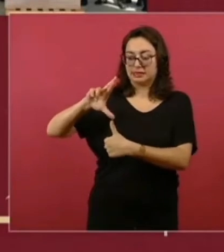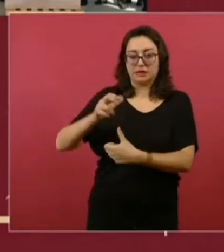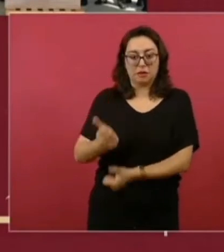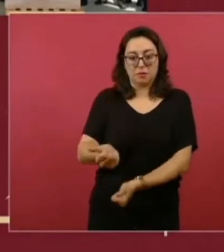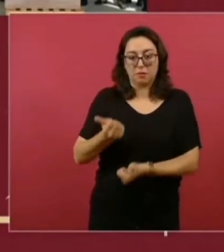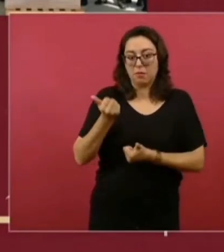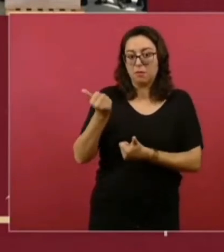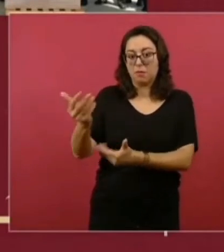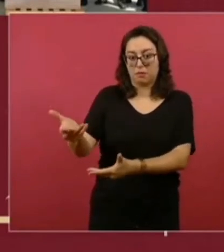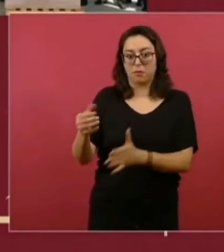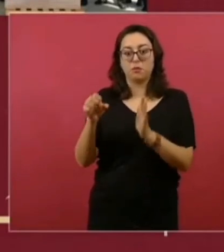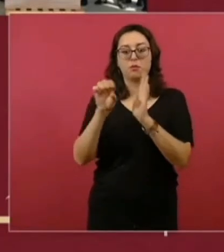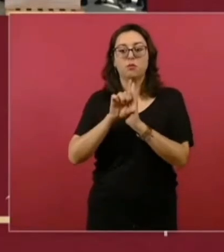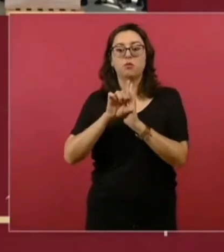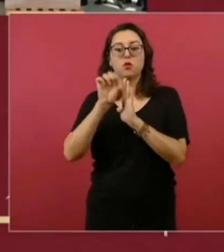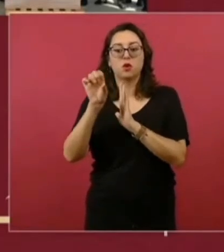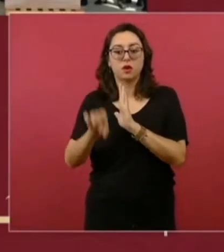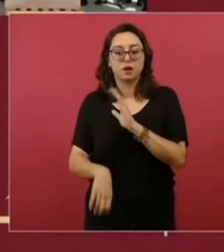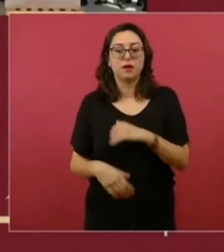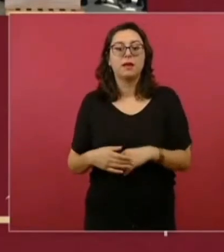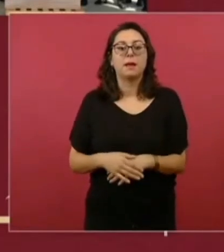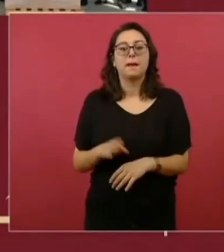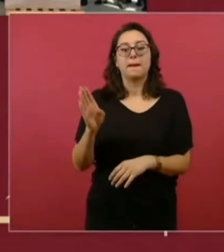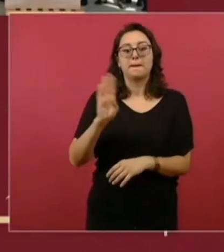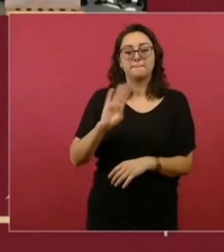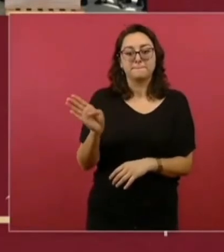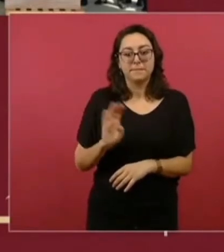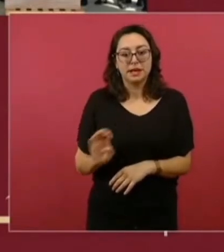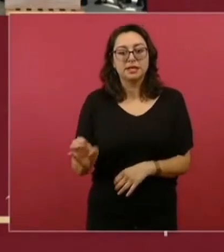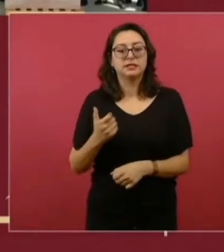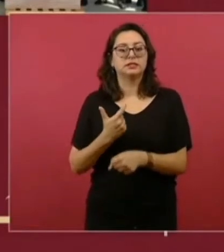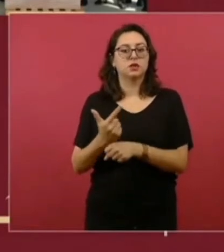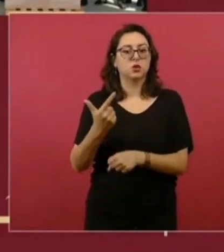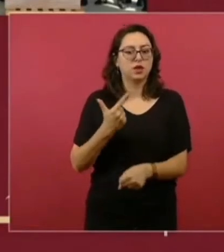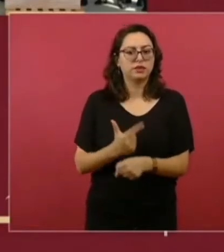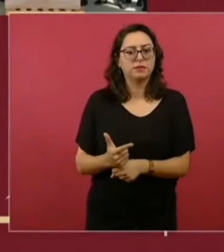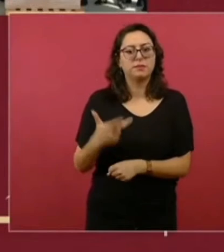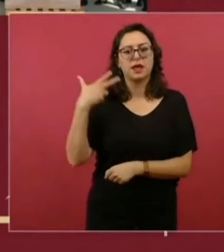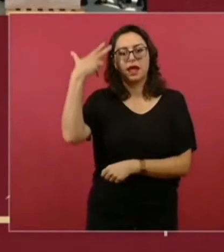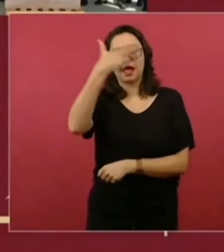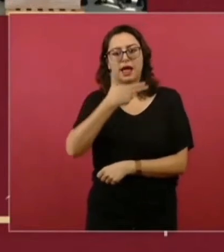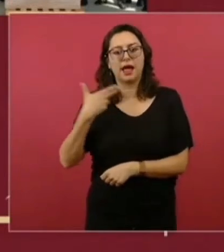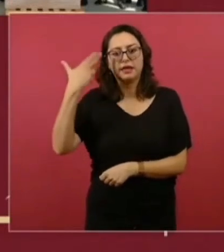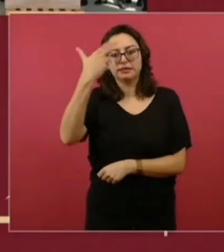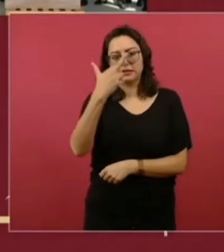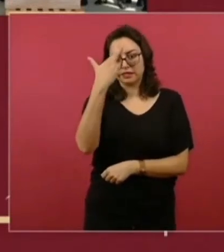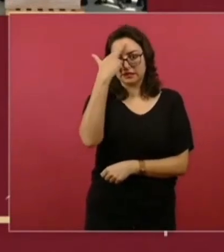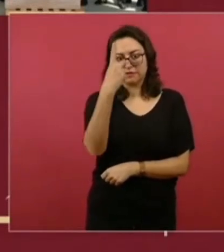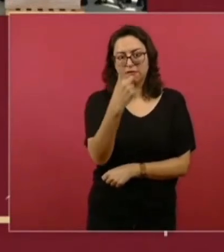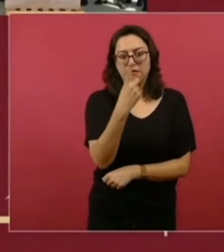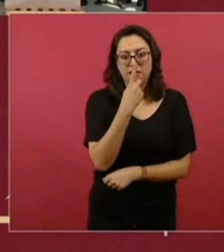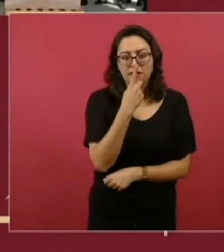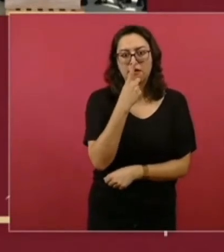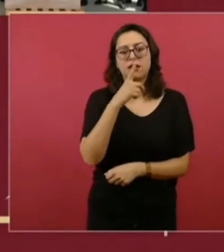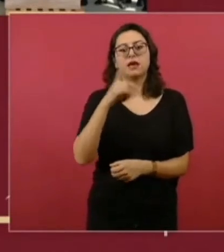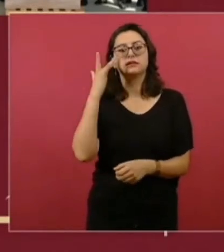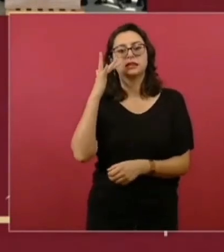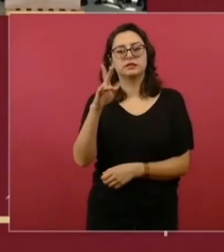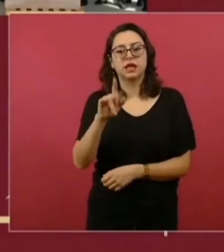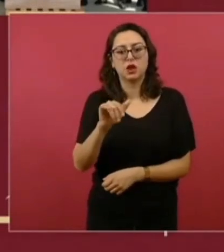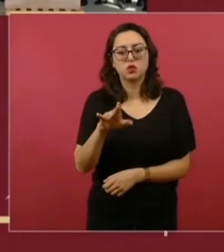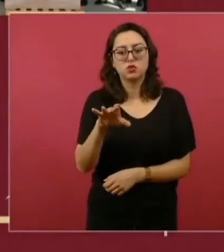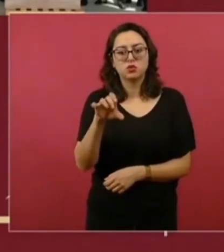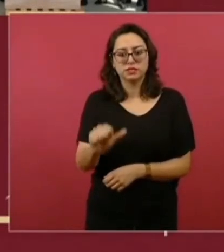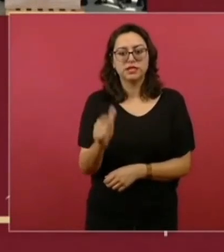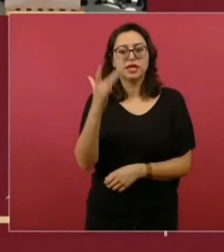entregaron cuatro ventiladores a Belice, a Guatemala, a Haití, a República Dominicana, a Antigua y Barbuda, a Santa Lucía,